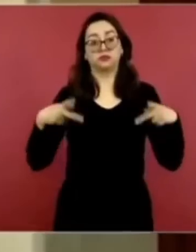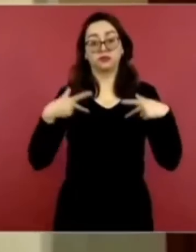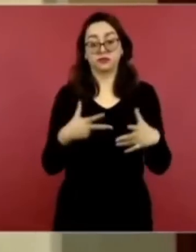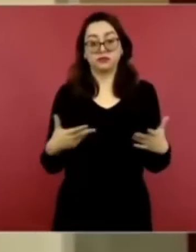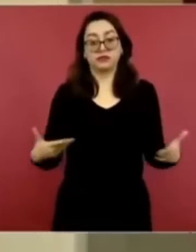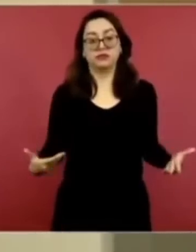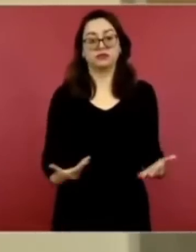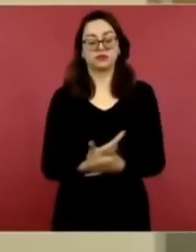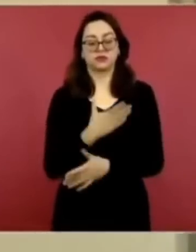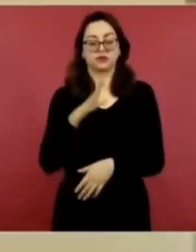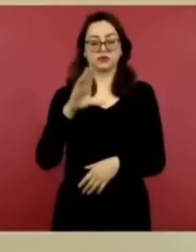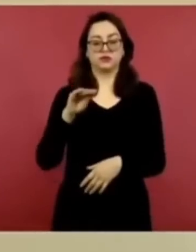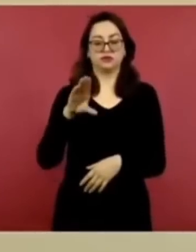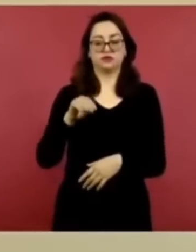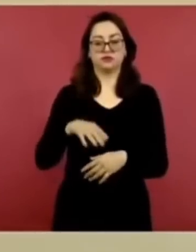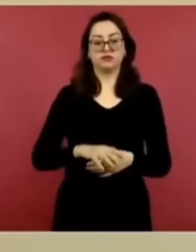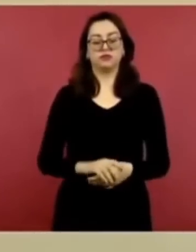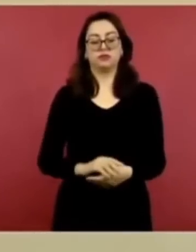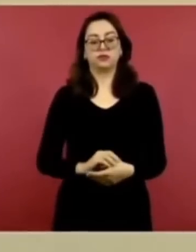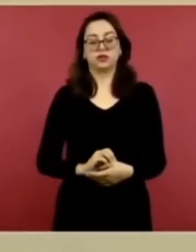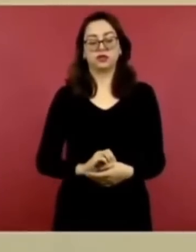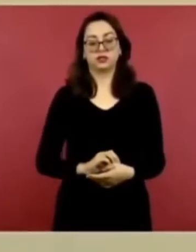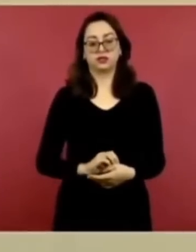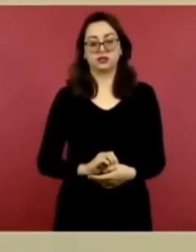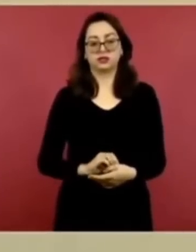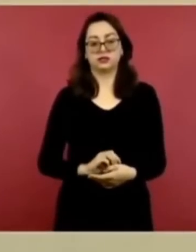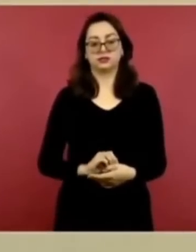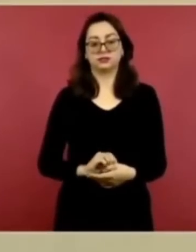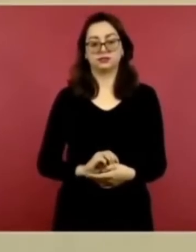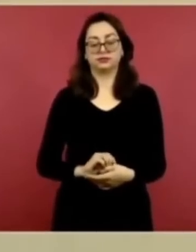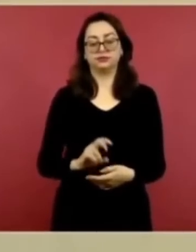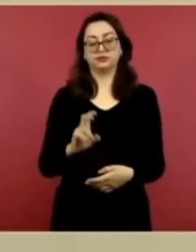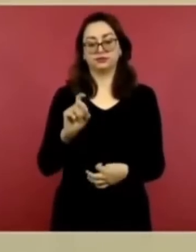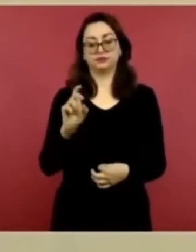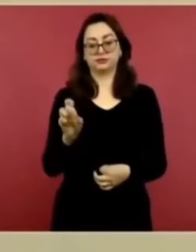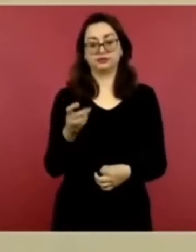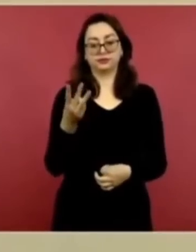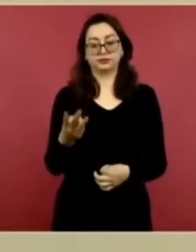¿cuántos años? 33.